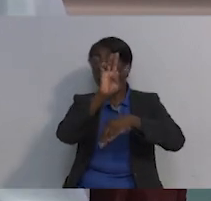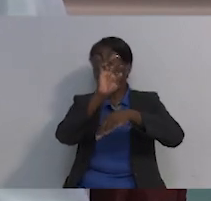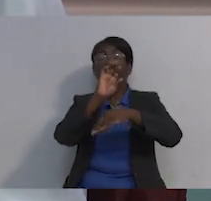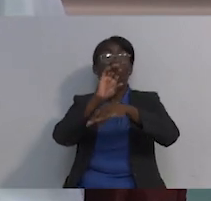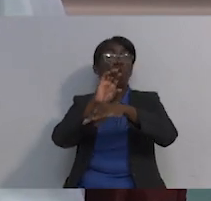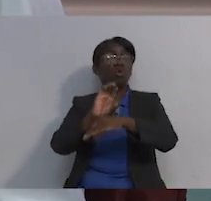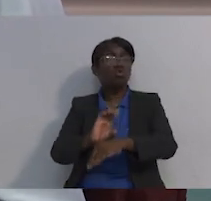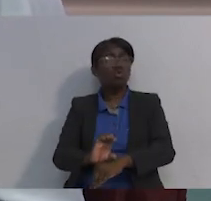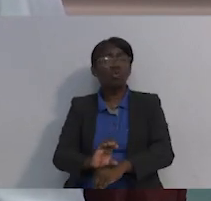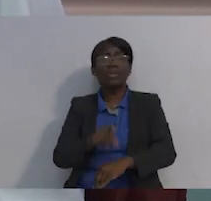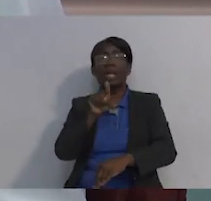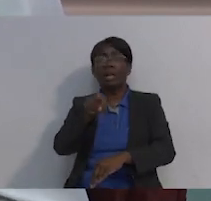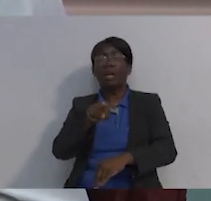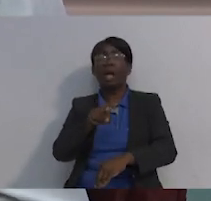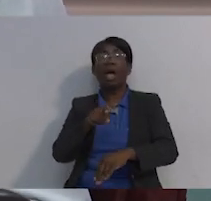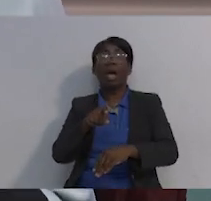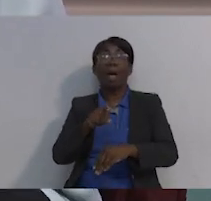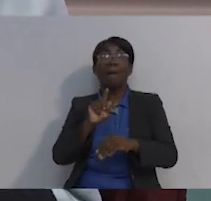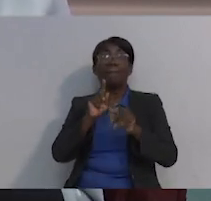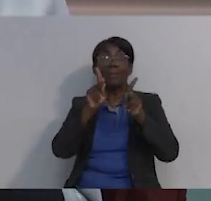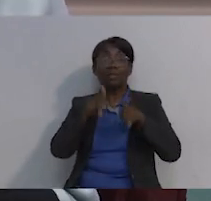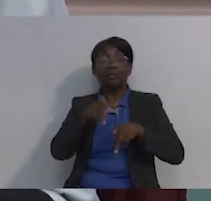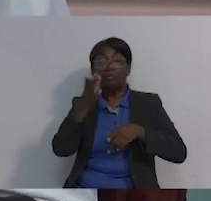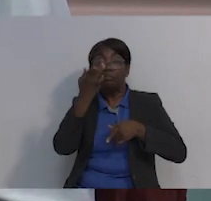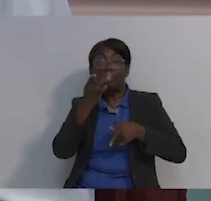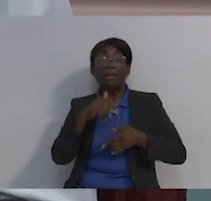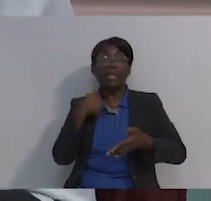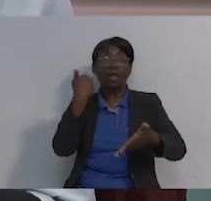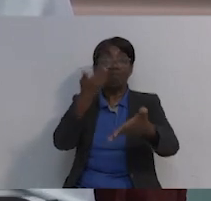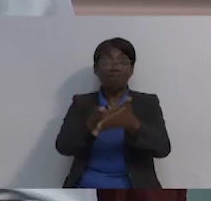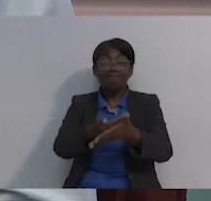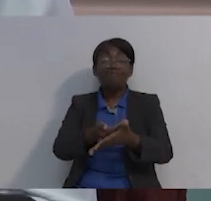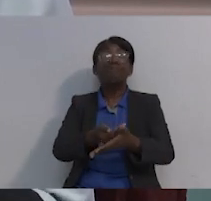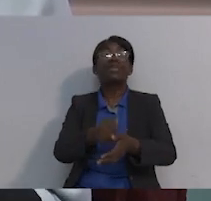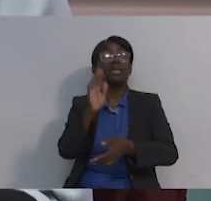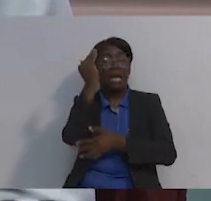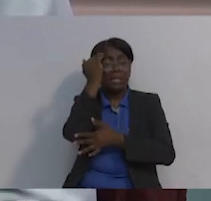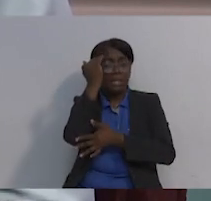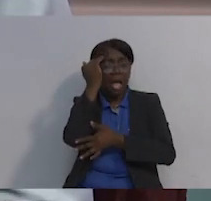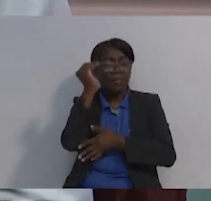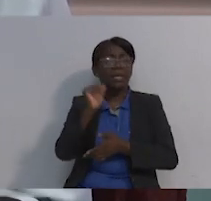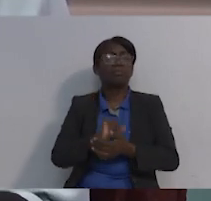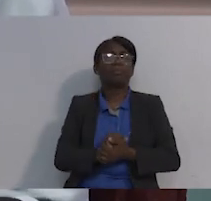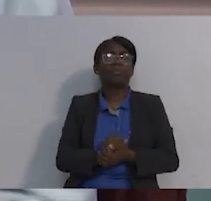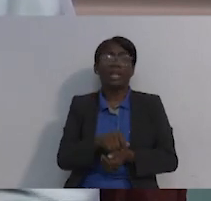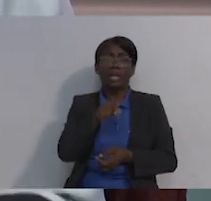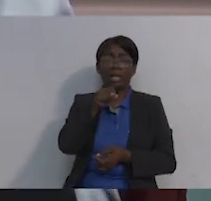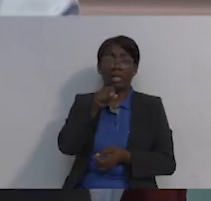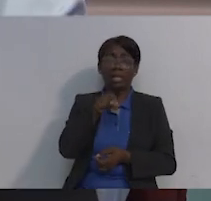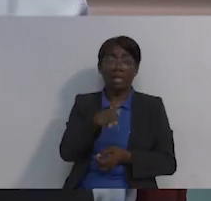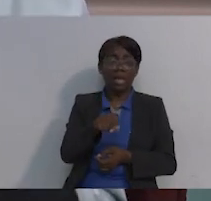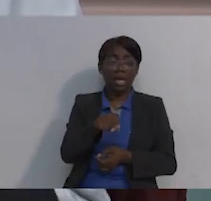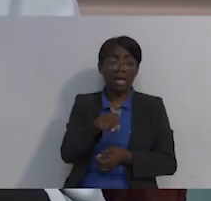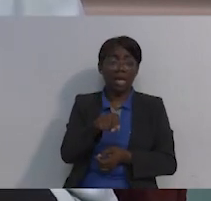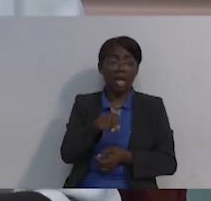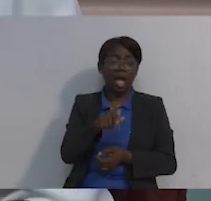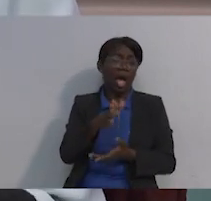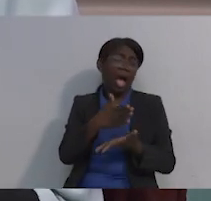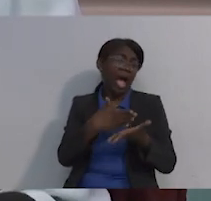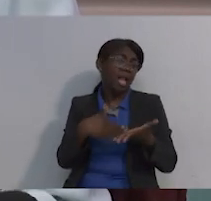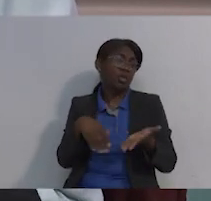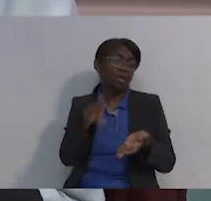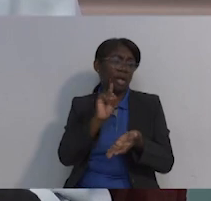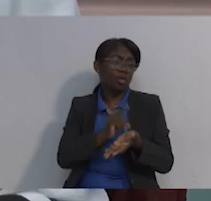en cuenta, que esto es algo que los médicos no pueden predecir, es la reacción que tu